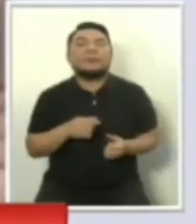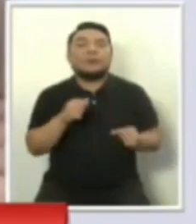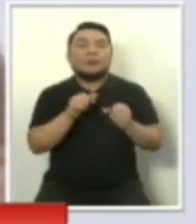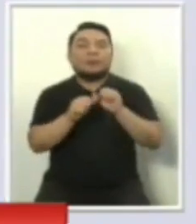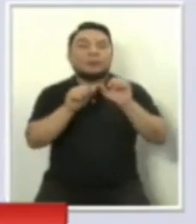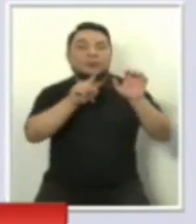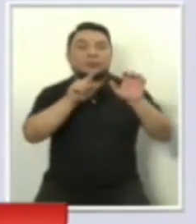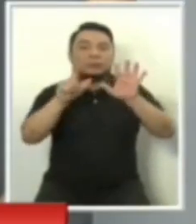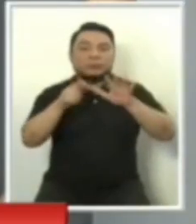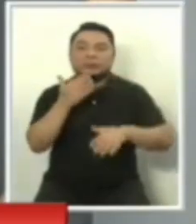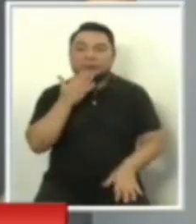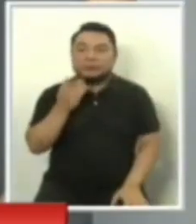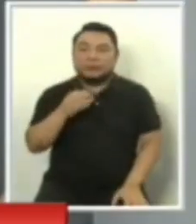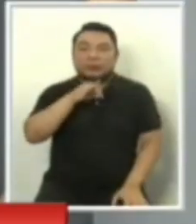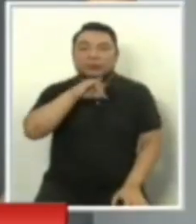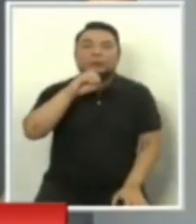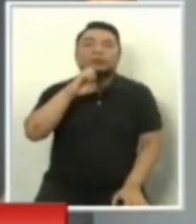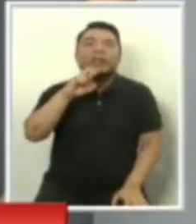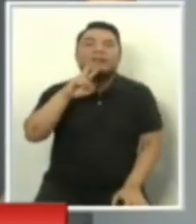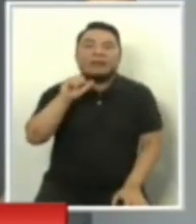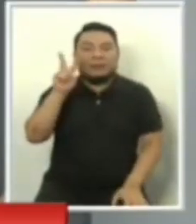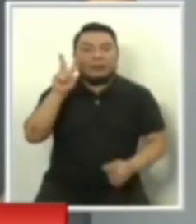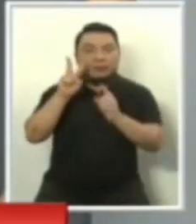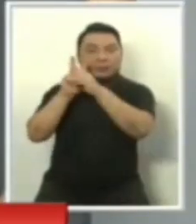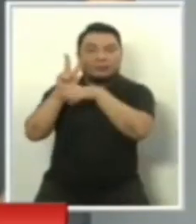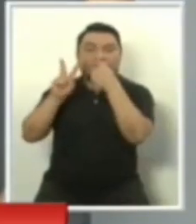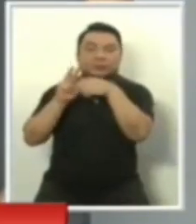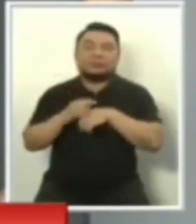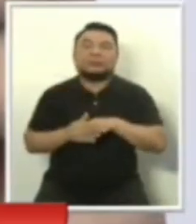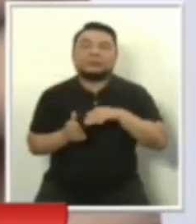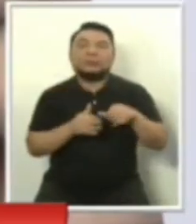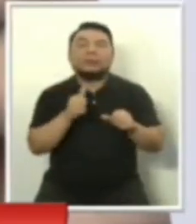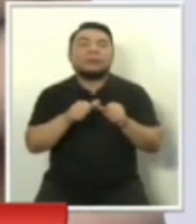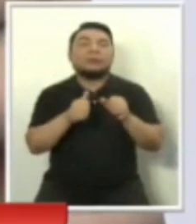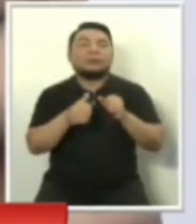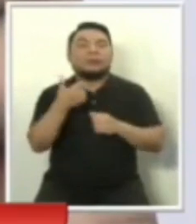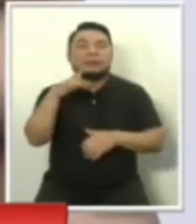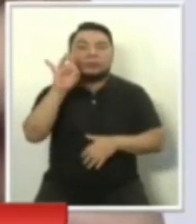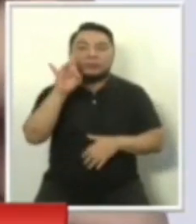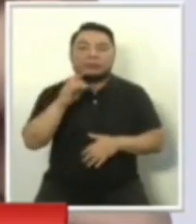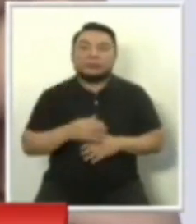El candidato es José Vega. Y dieciocho,